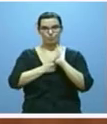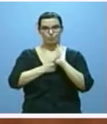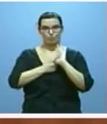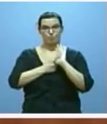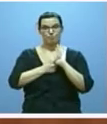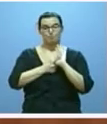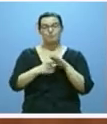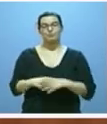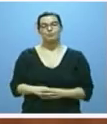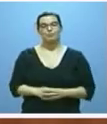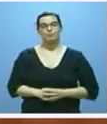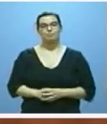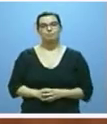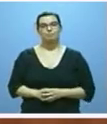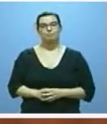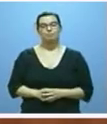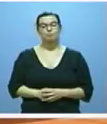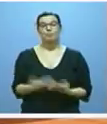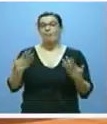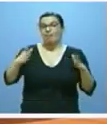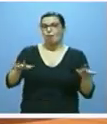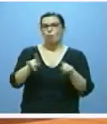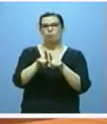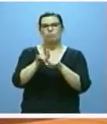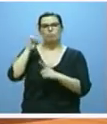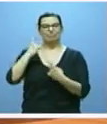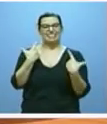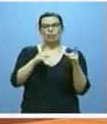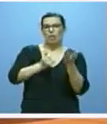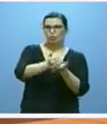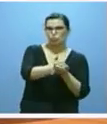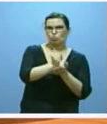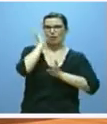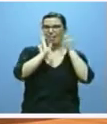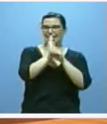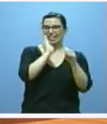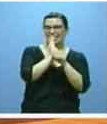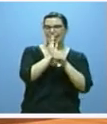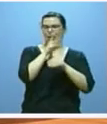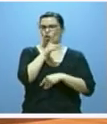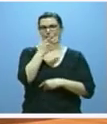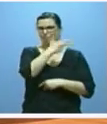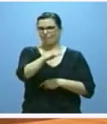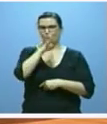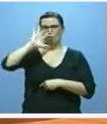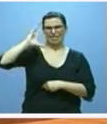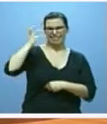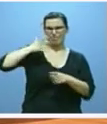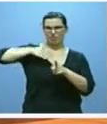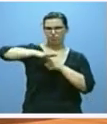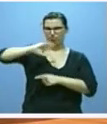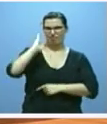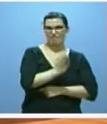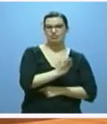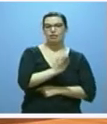Así pues, pese a la estimación muy negativa del sector primario en un año tan climatológicamente adverso, el